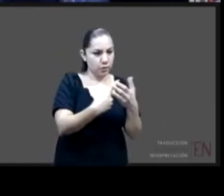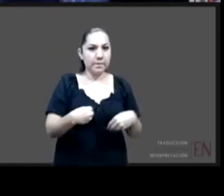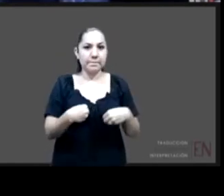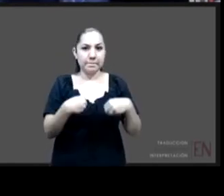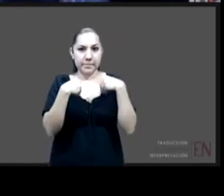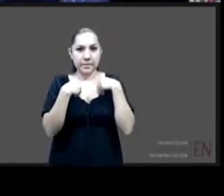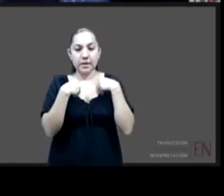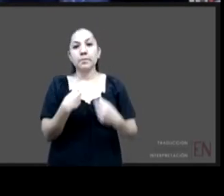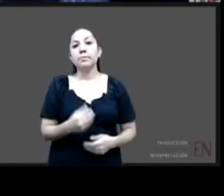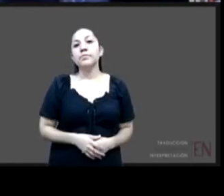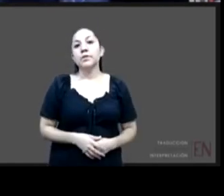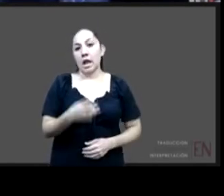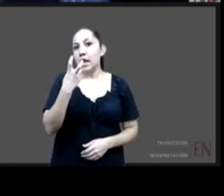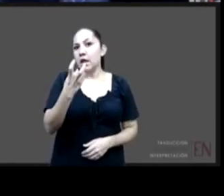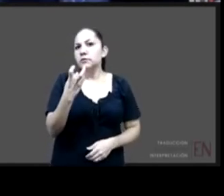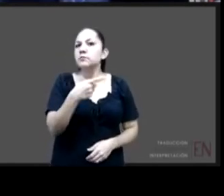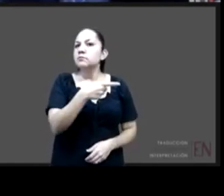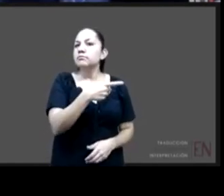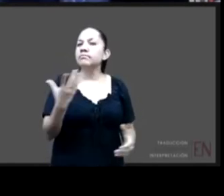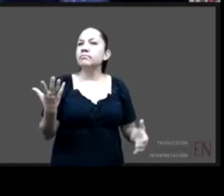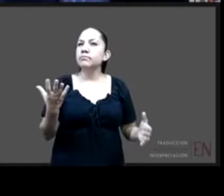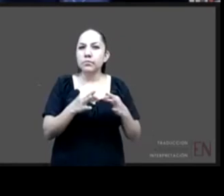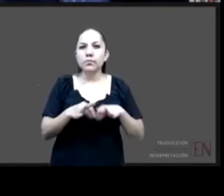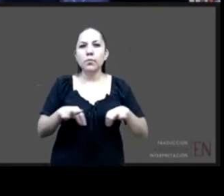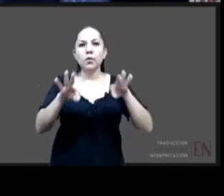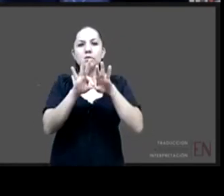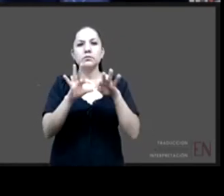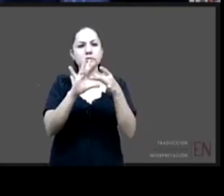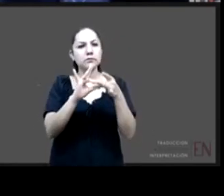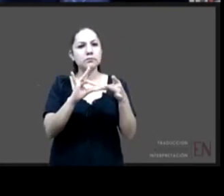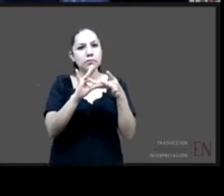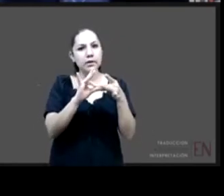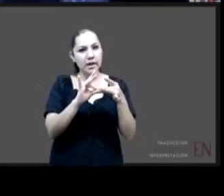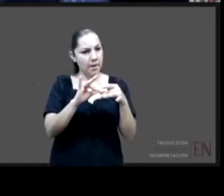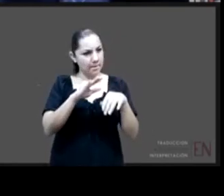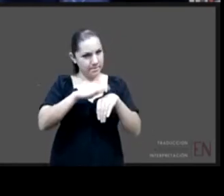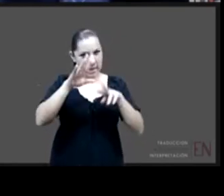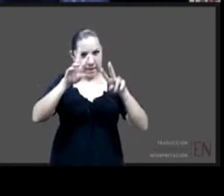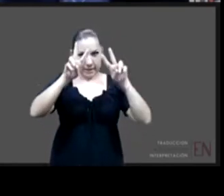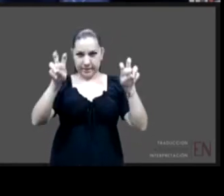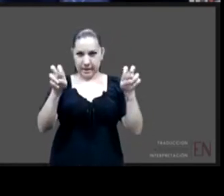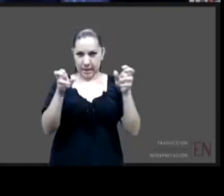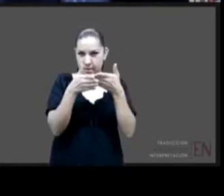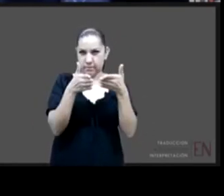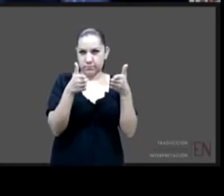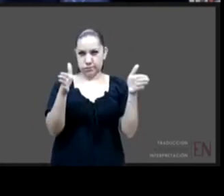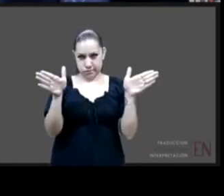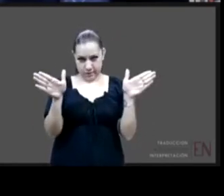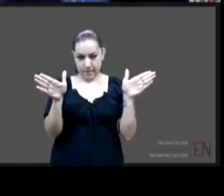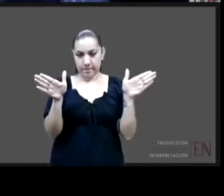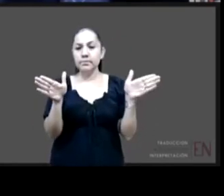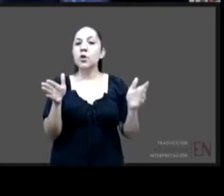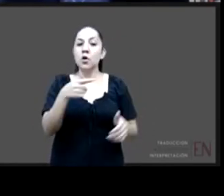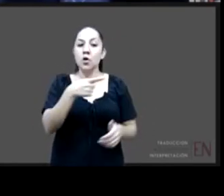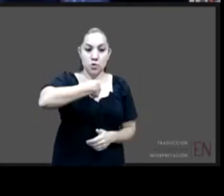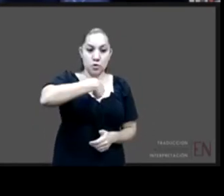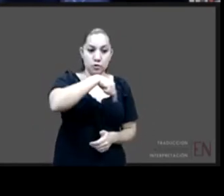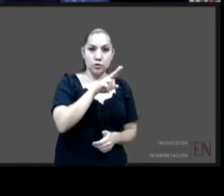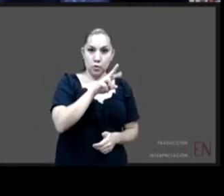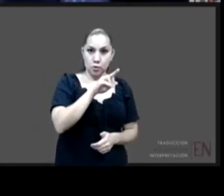más amplio de lo que desde UNICEF visualizamos como una política integral